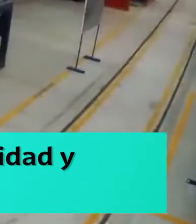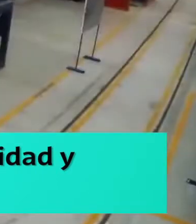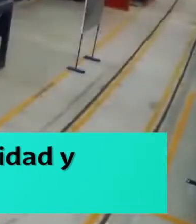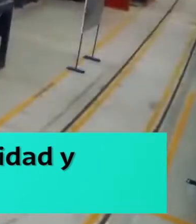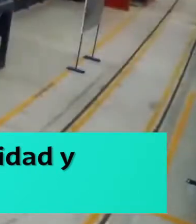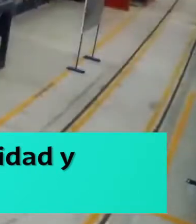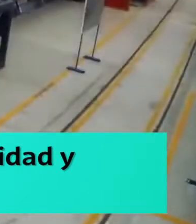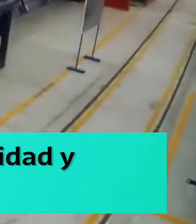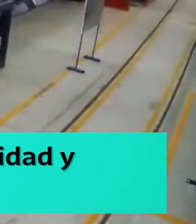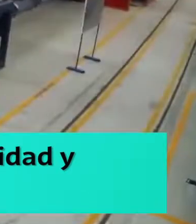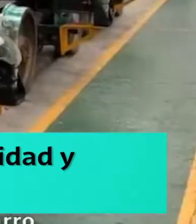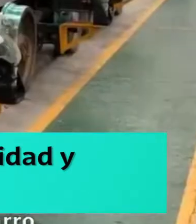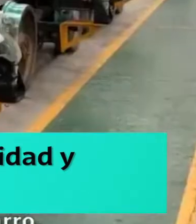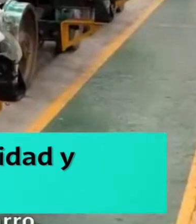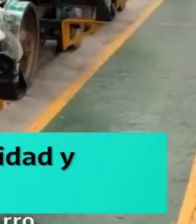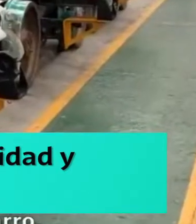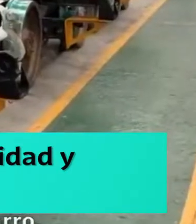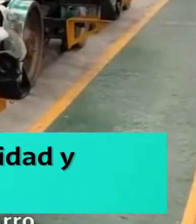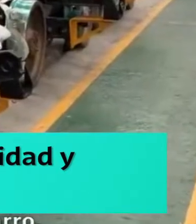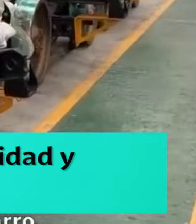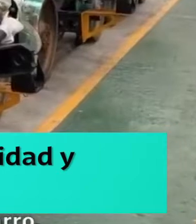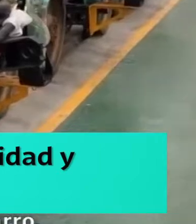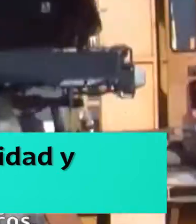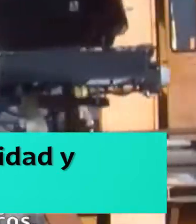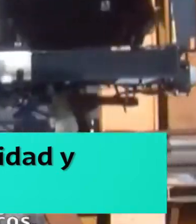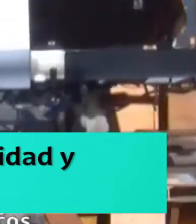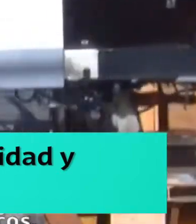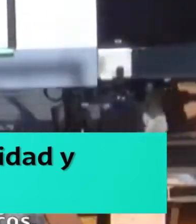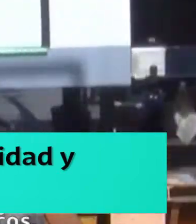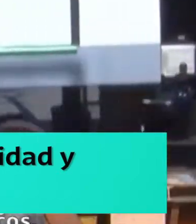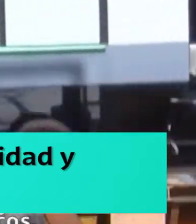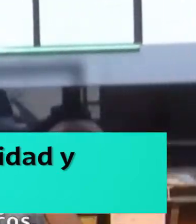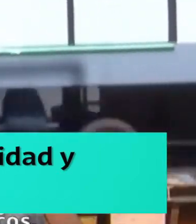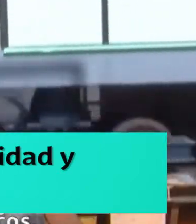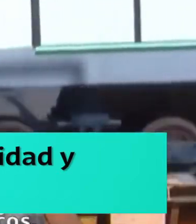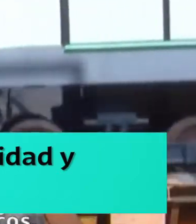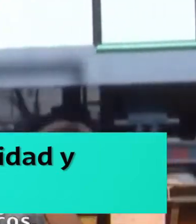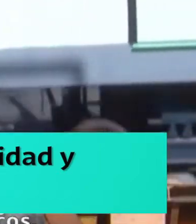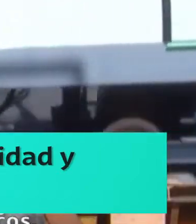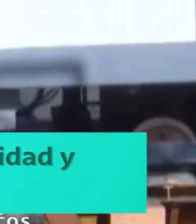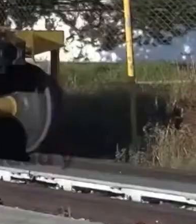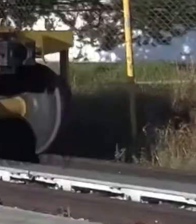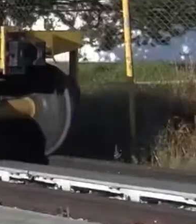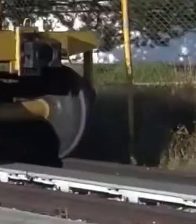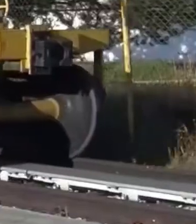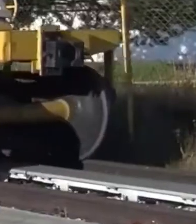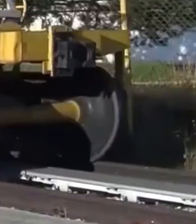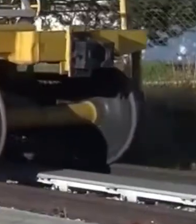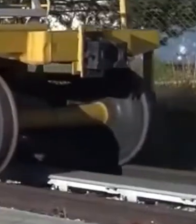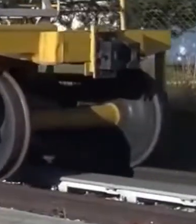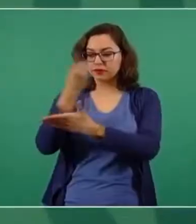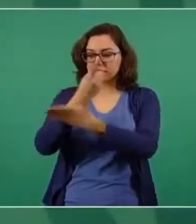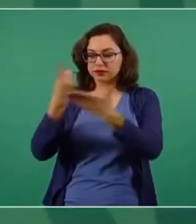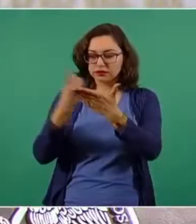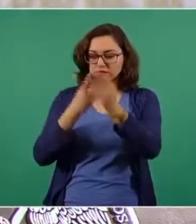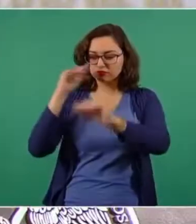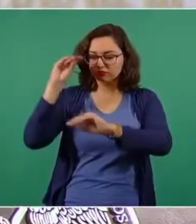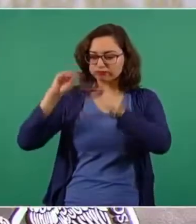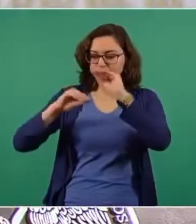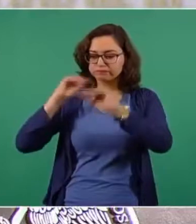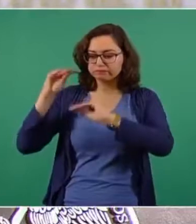de clase mundial. El diseño de los trenes es único en su tipo, naturalmente